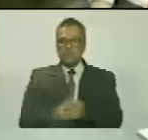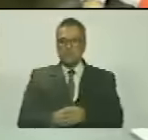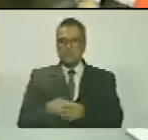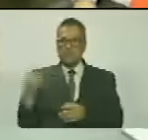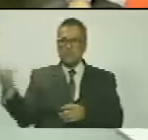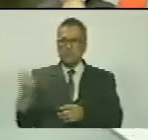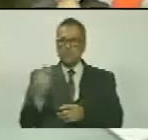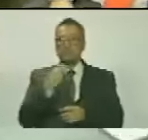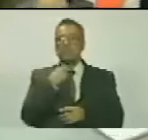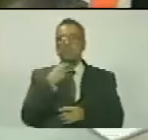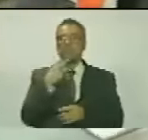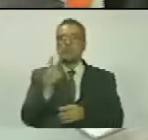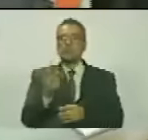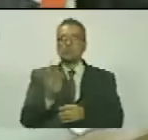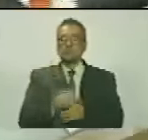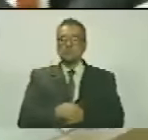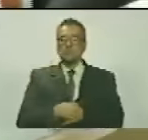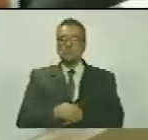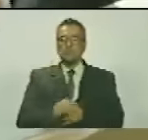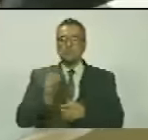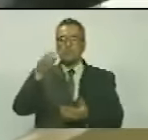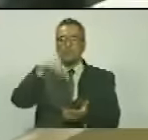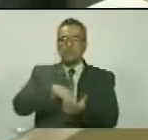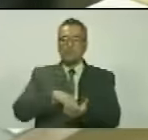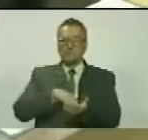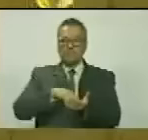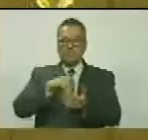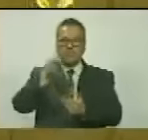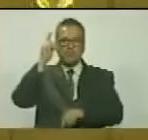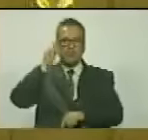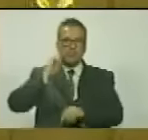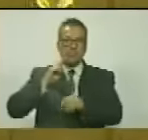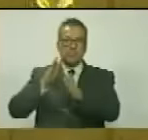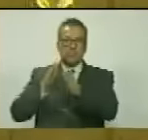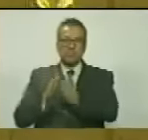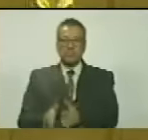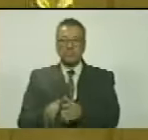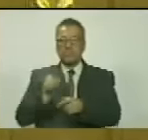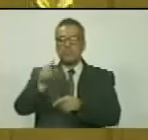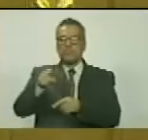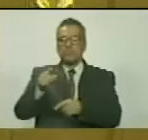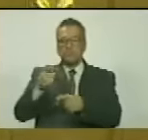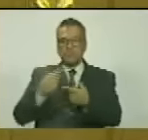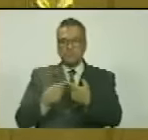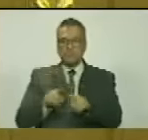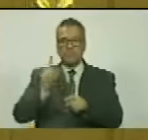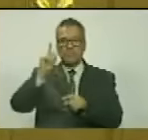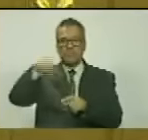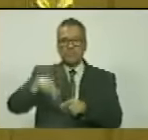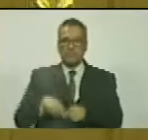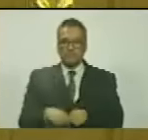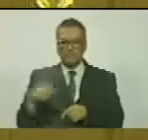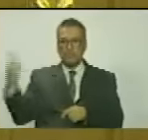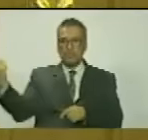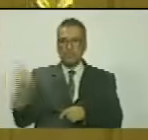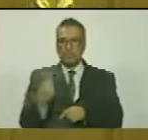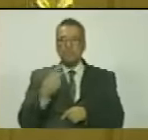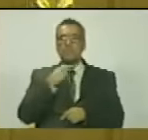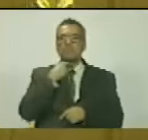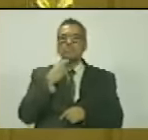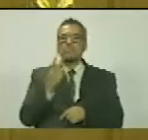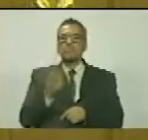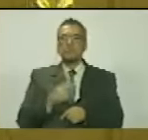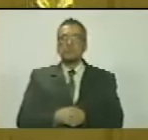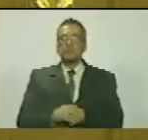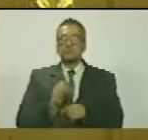las voces de miles de bolivarenses, pero también trayendo las voces